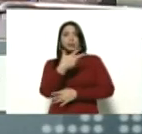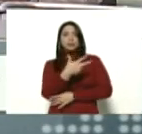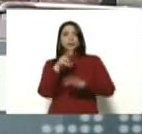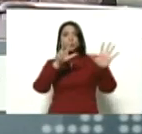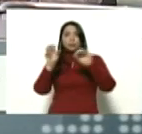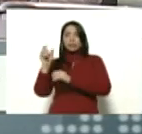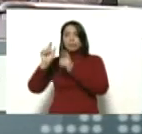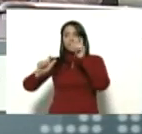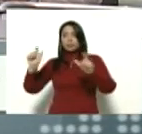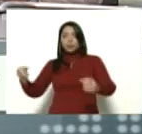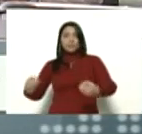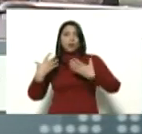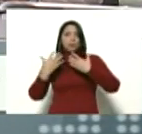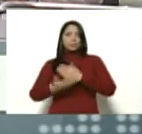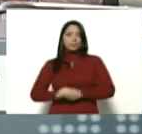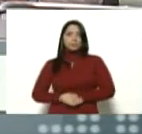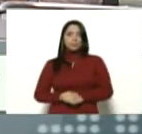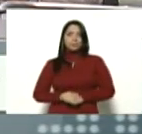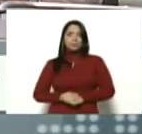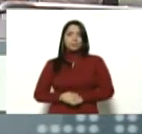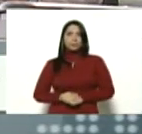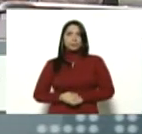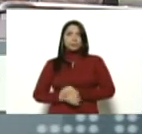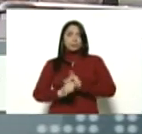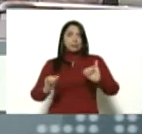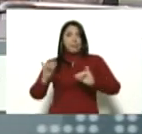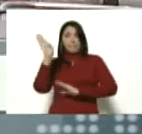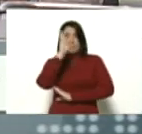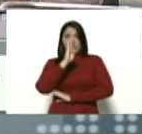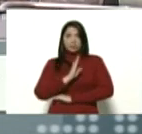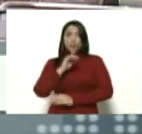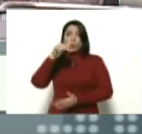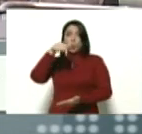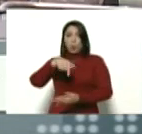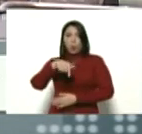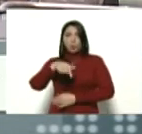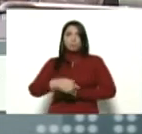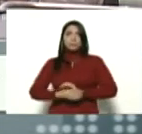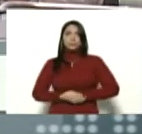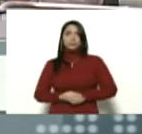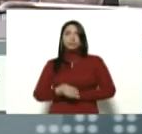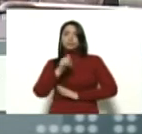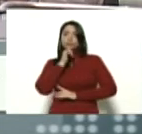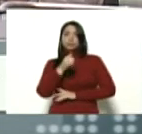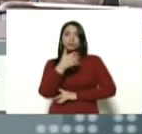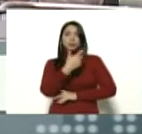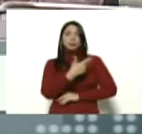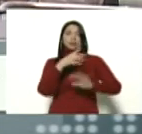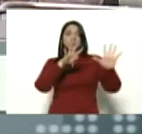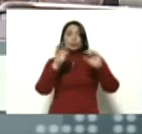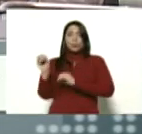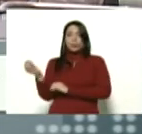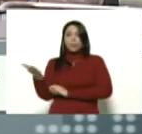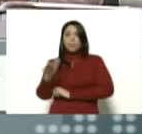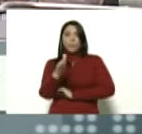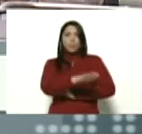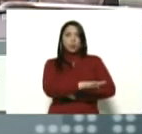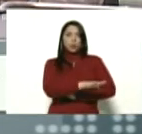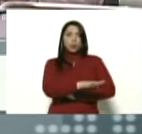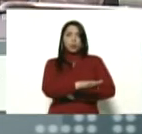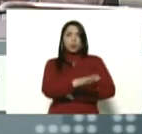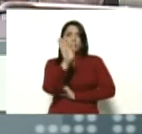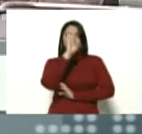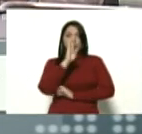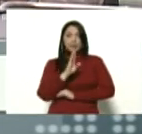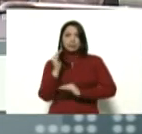casos. Y Brasil hoy declara trescientos noventa fallecidos y Brasil